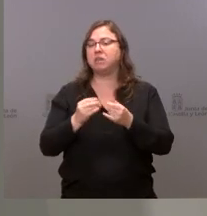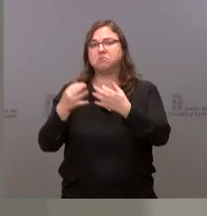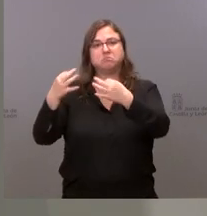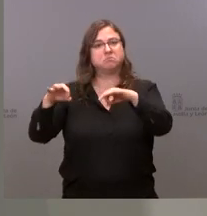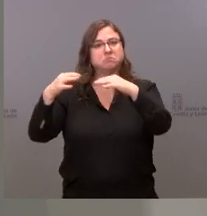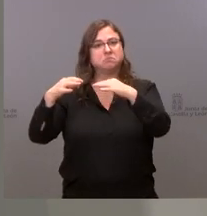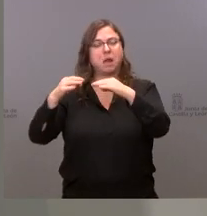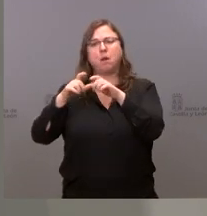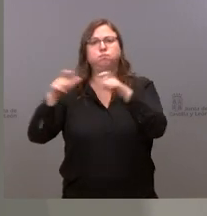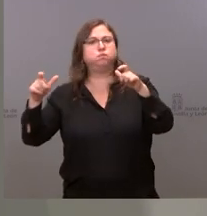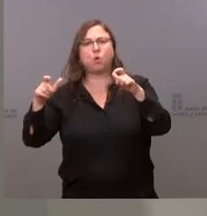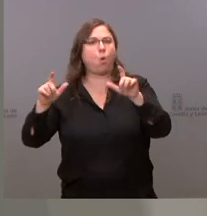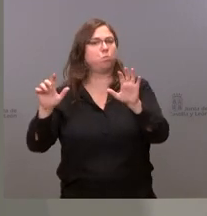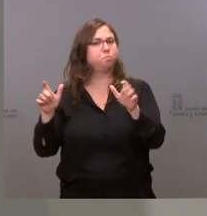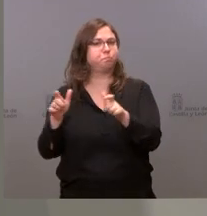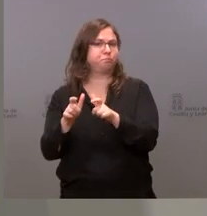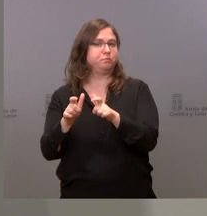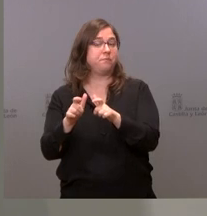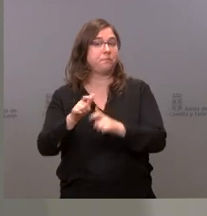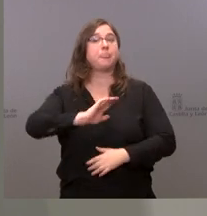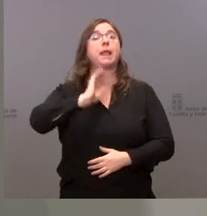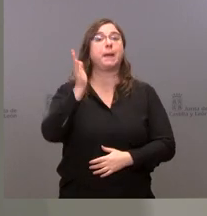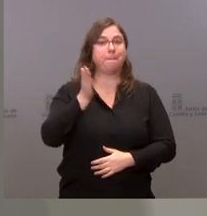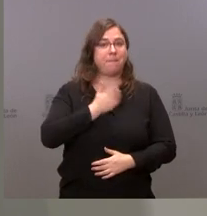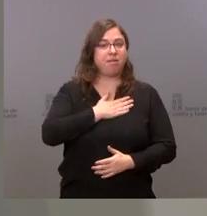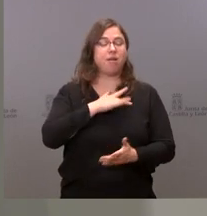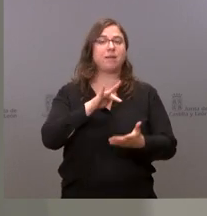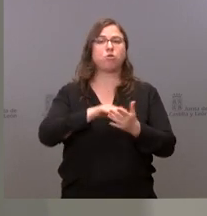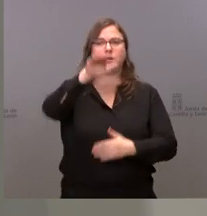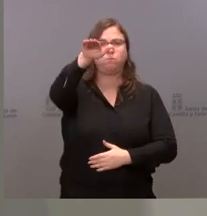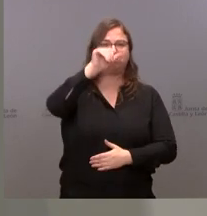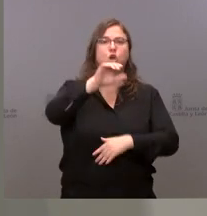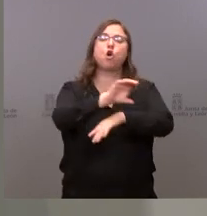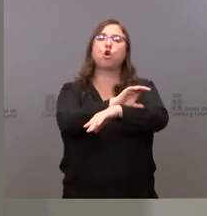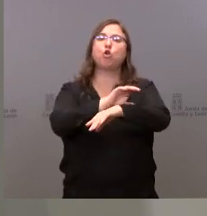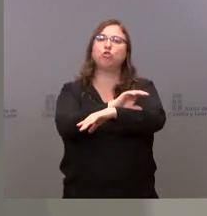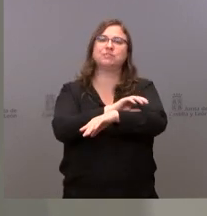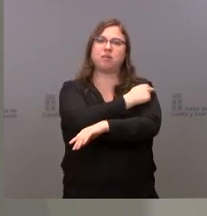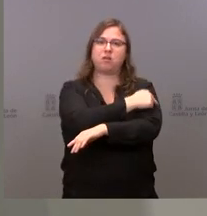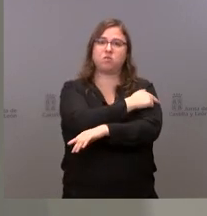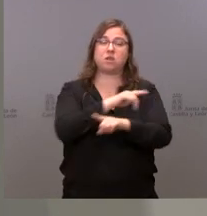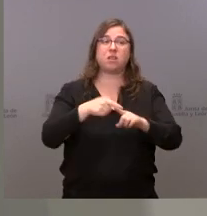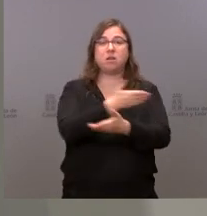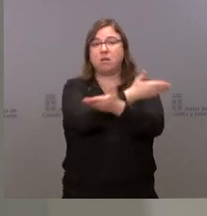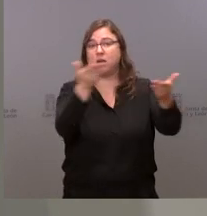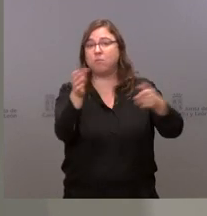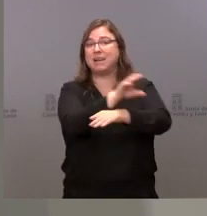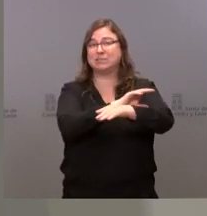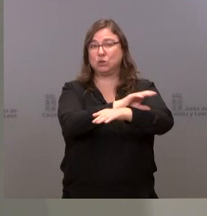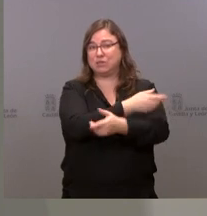claramente menor. Mañana se ha convocado al consejero de Sanidad y al resto de consejeros autonómicos por parte del Gobierno